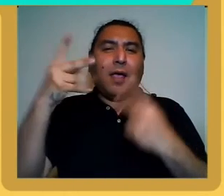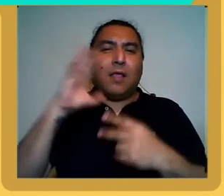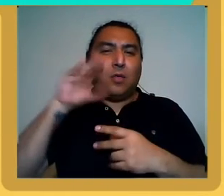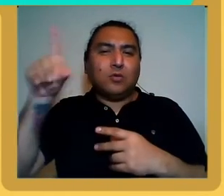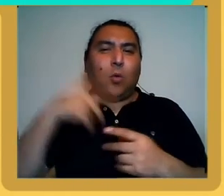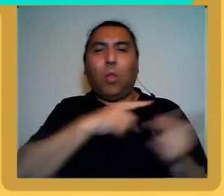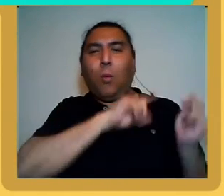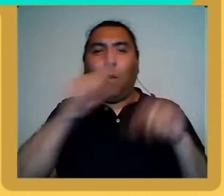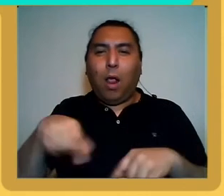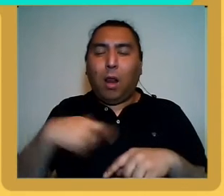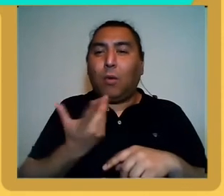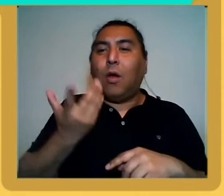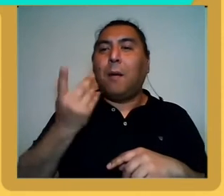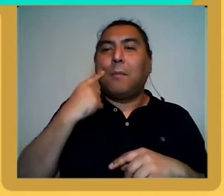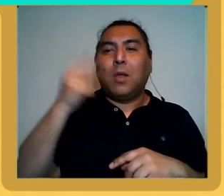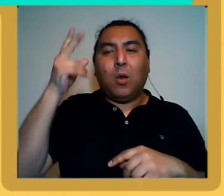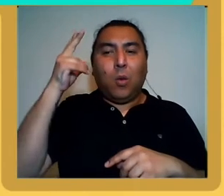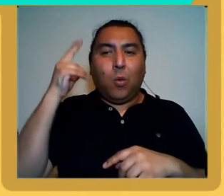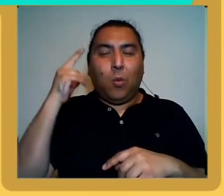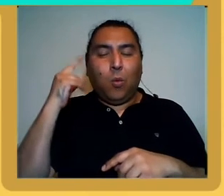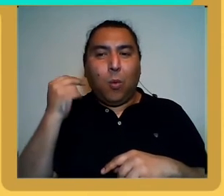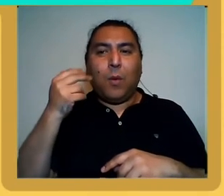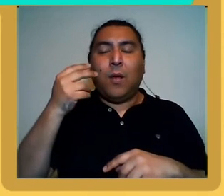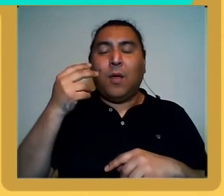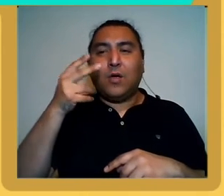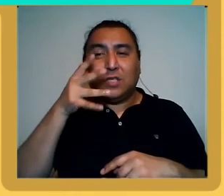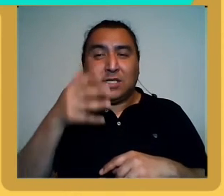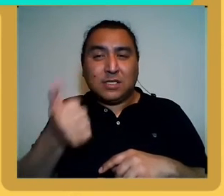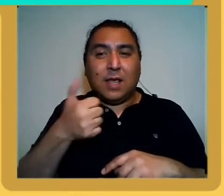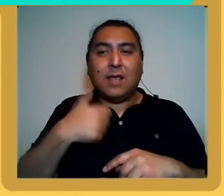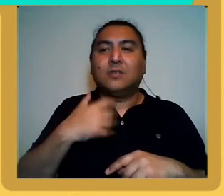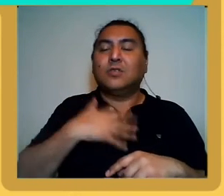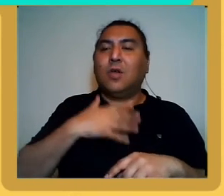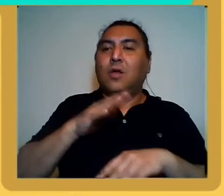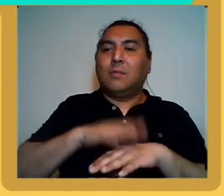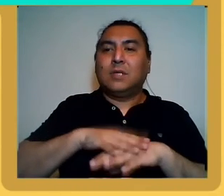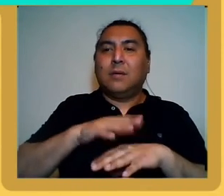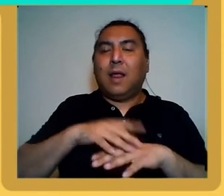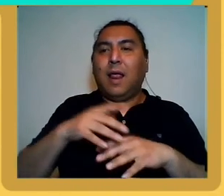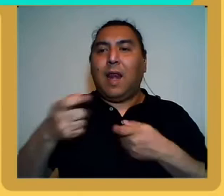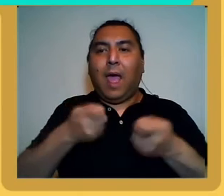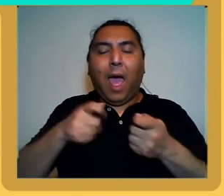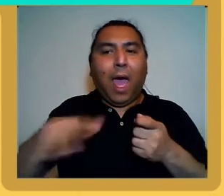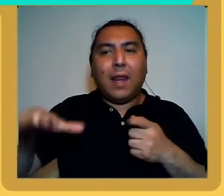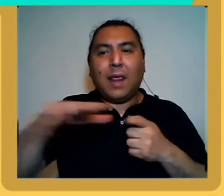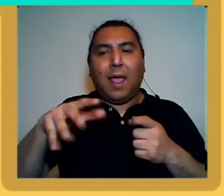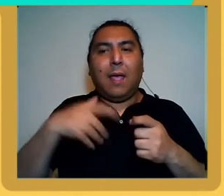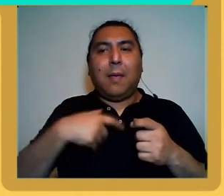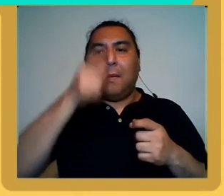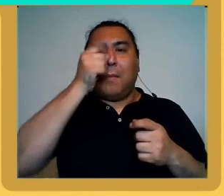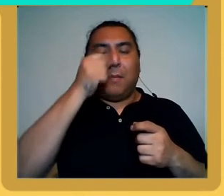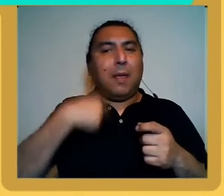86, estaba a cargo del área comercial. Mi padre, a finales de los 90, tuvo el